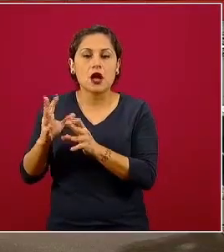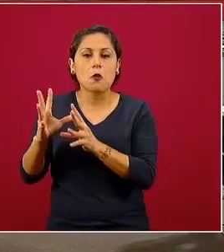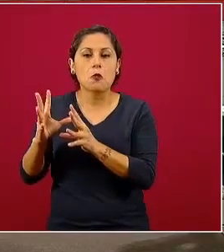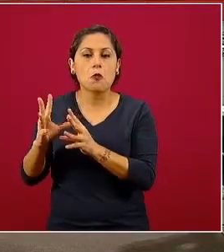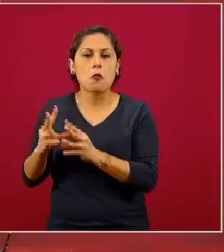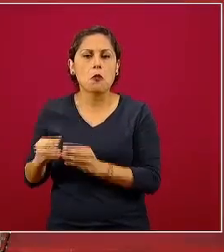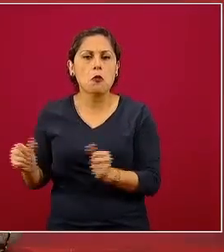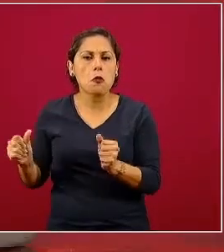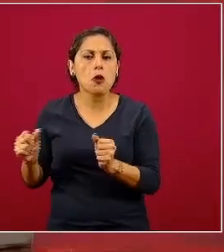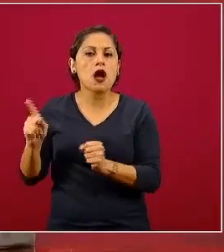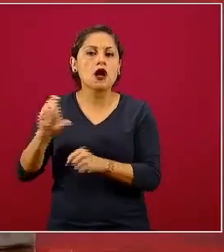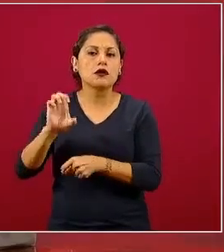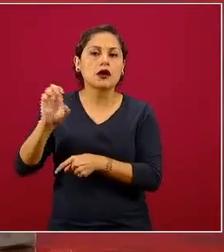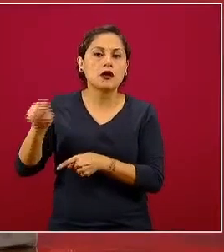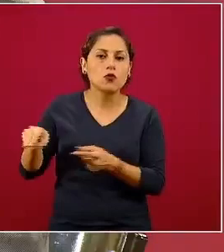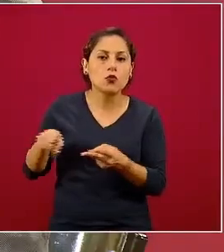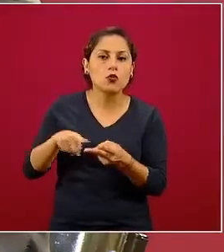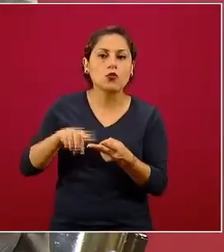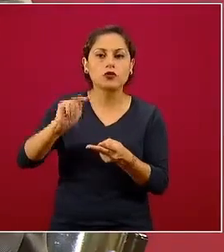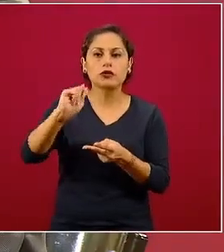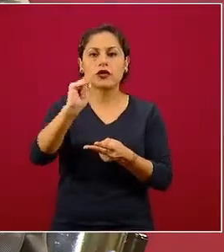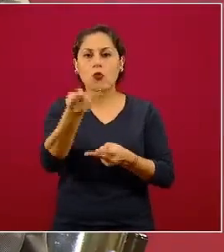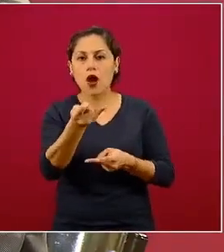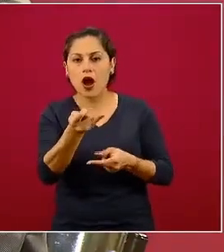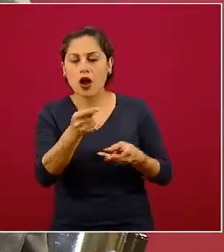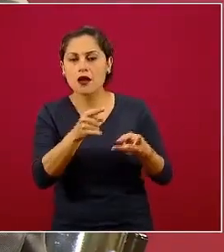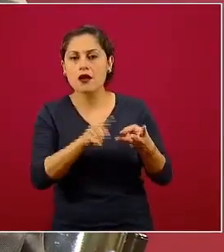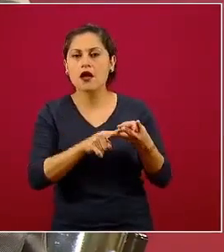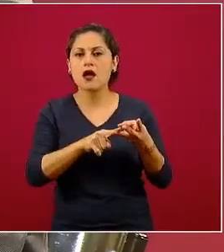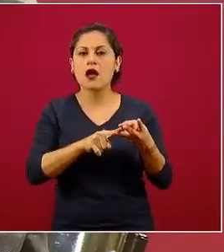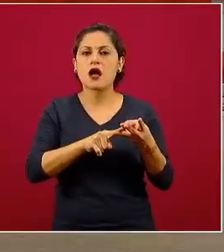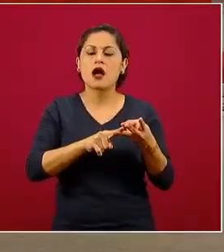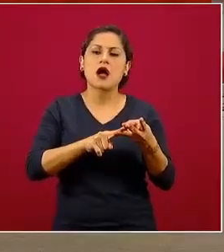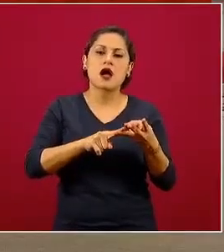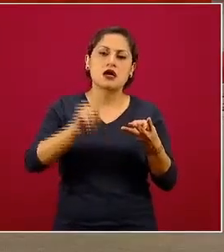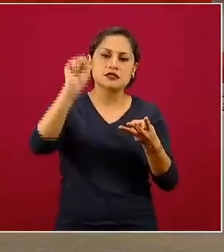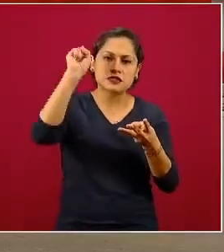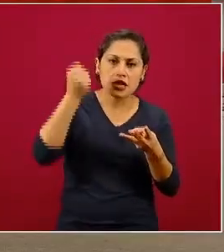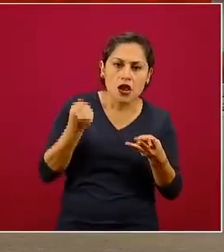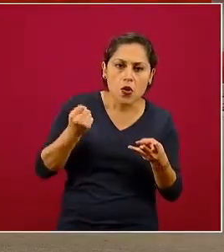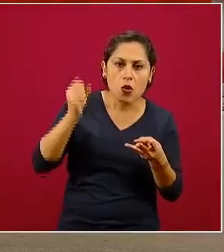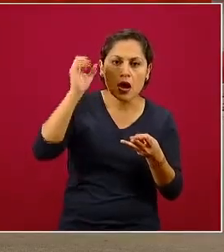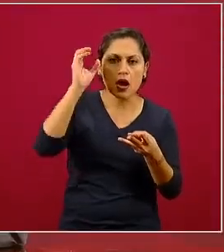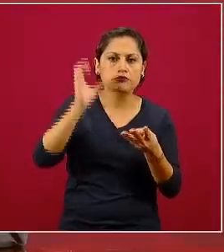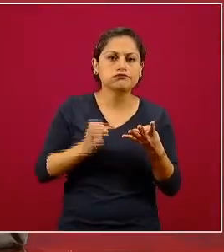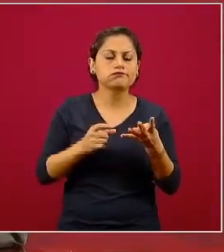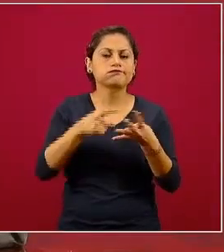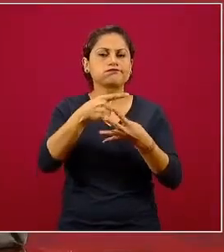Cancún, Tijuana, hasta cierto punto Culiacán, Sinaloa, aunque se ha tardado un poco el descenso.